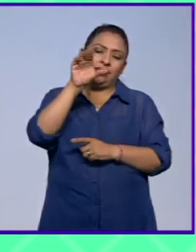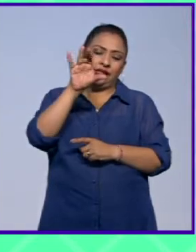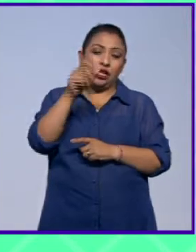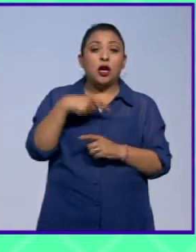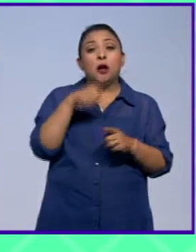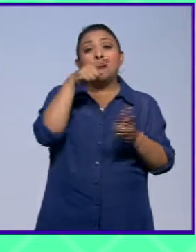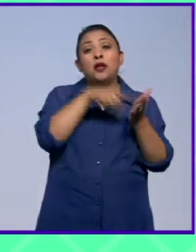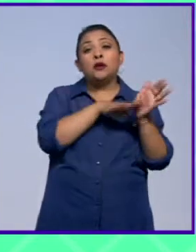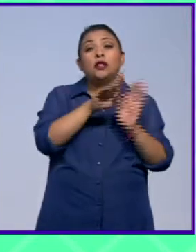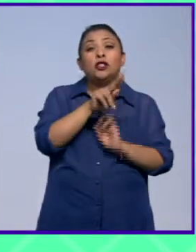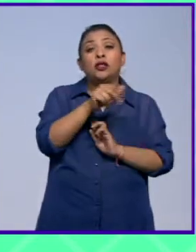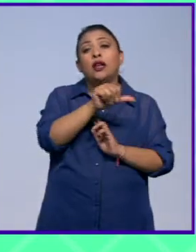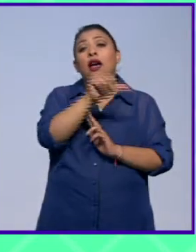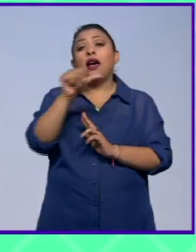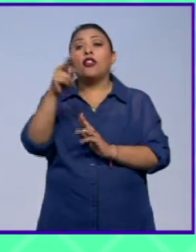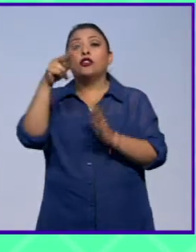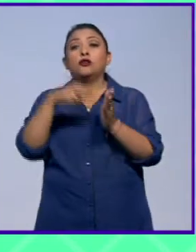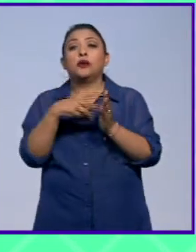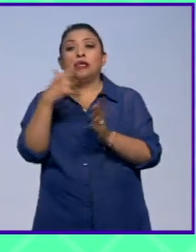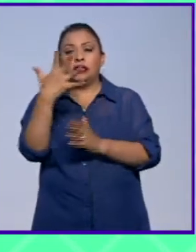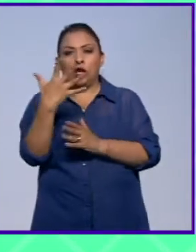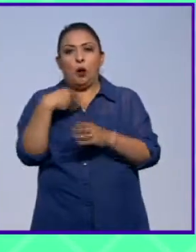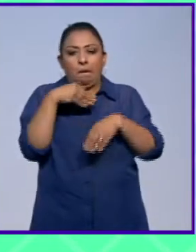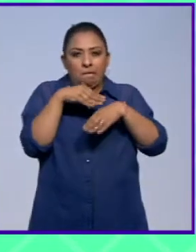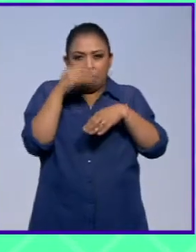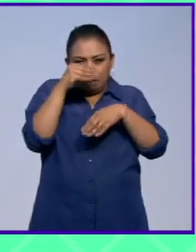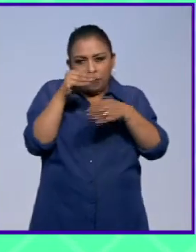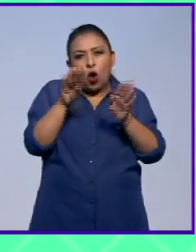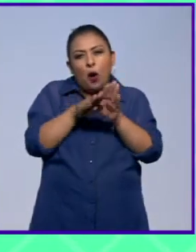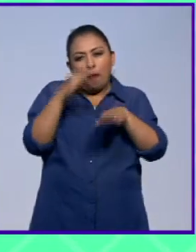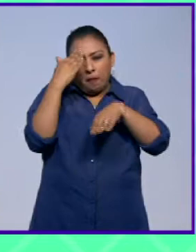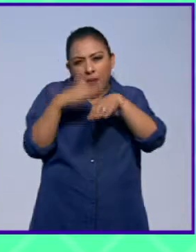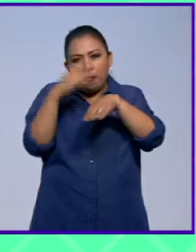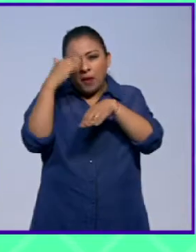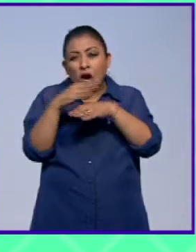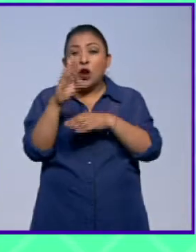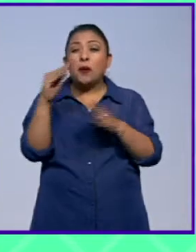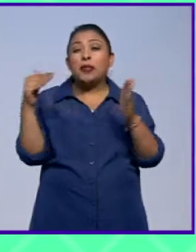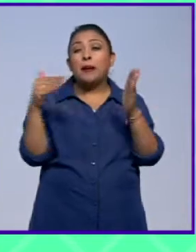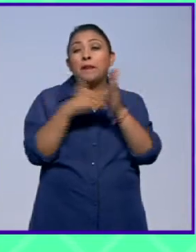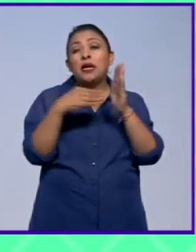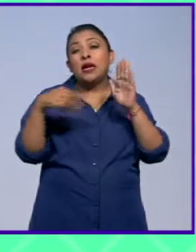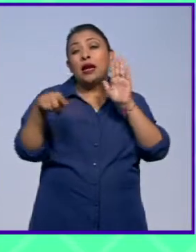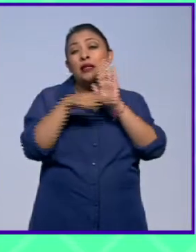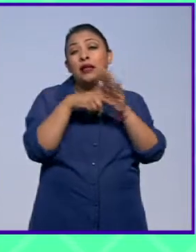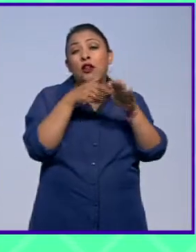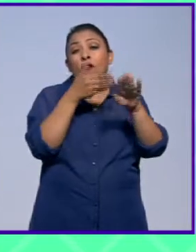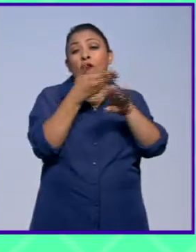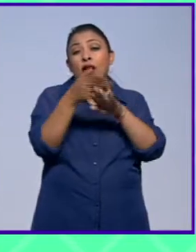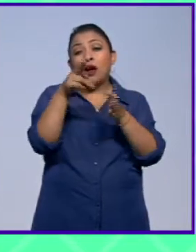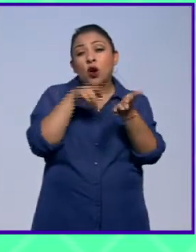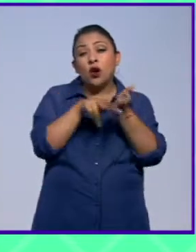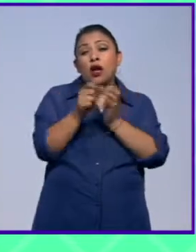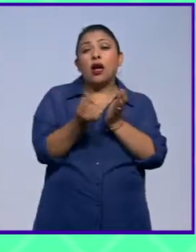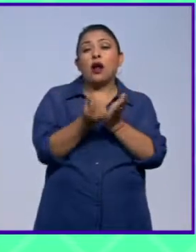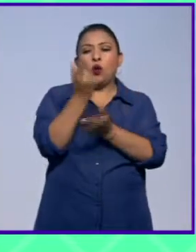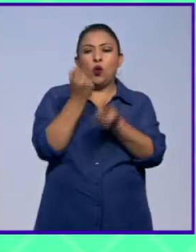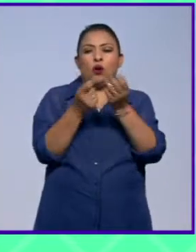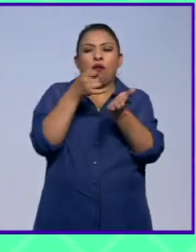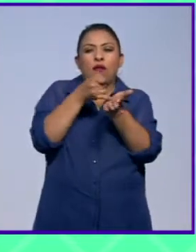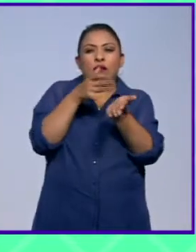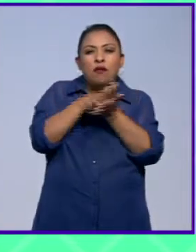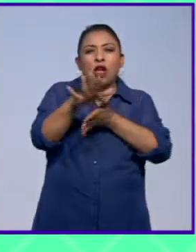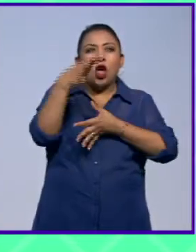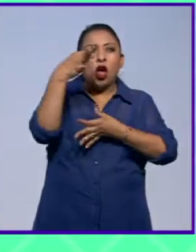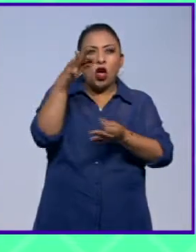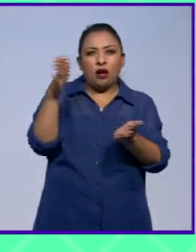al 2005. Los más de 90 mil negativos en blanco y negro, algunas impresiones y hojas